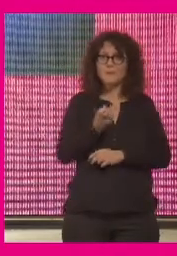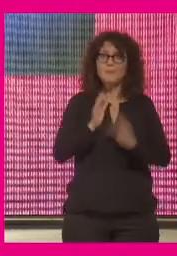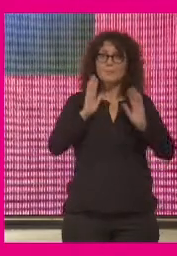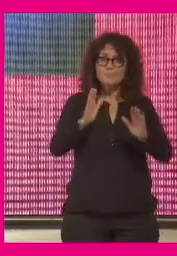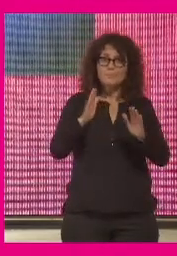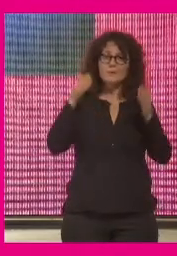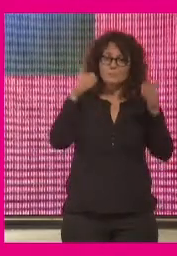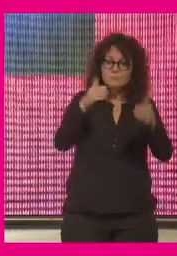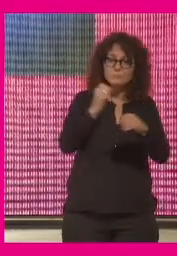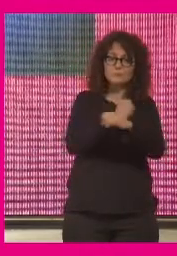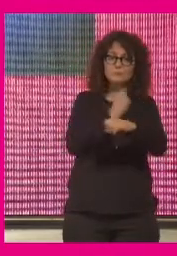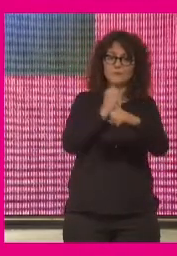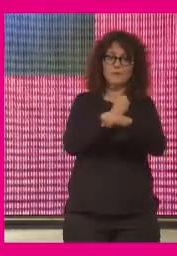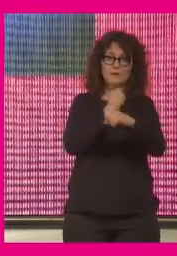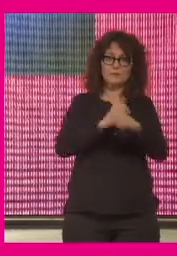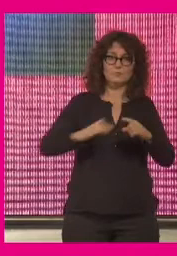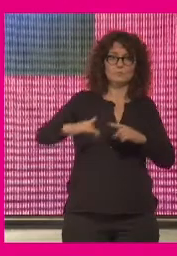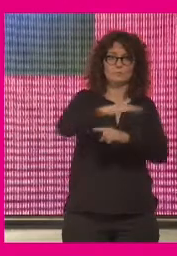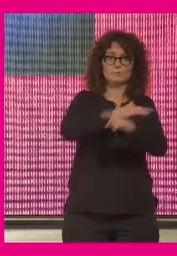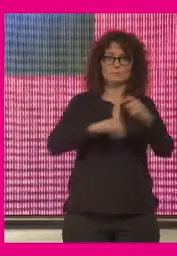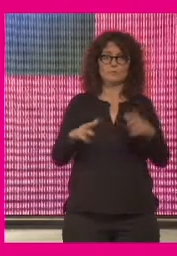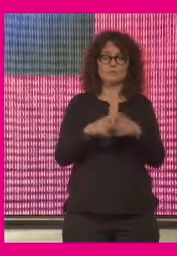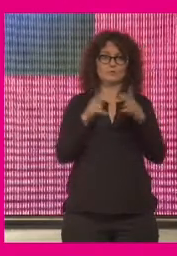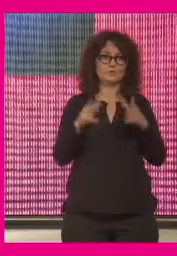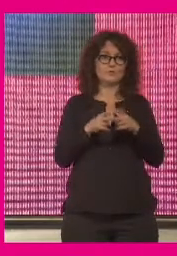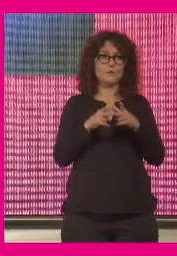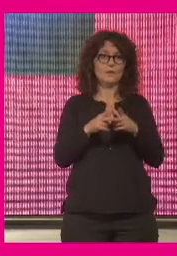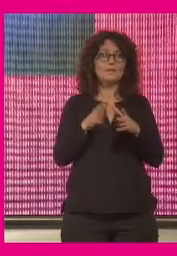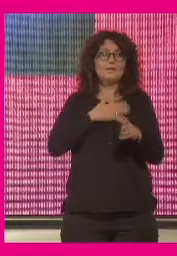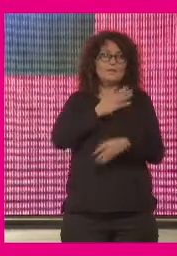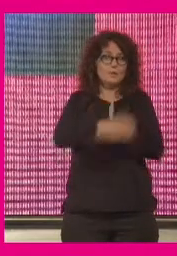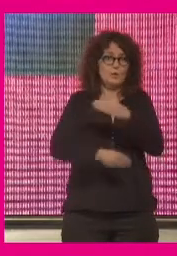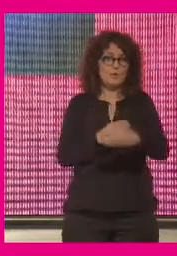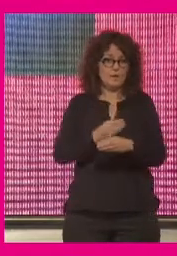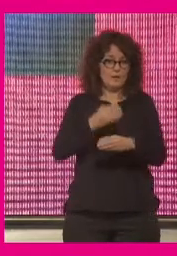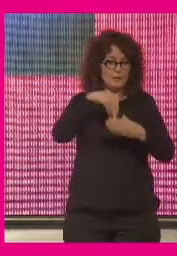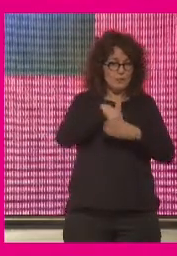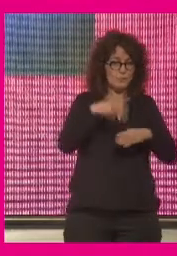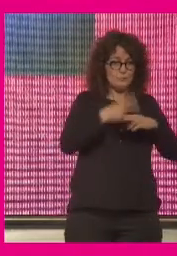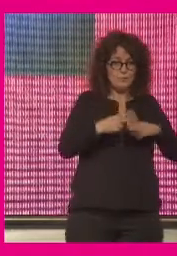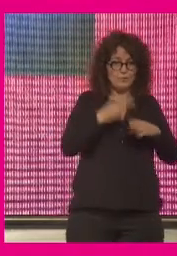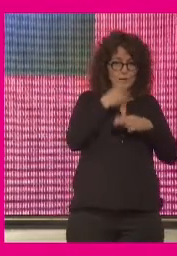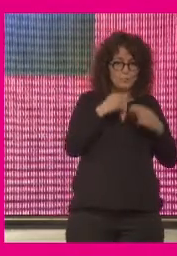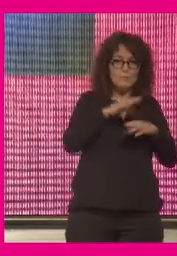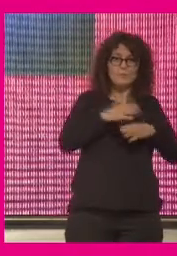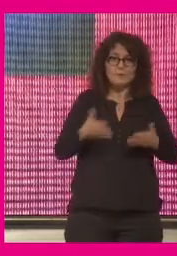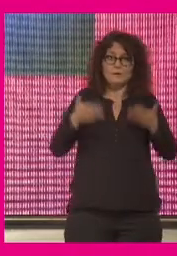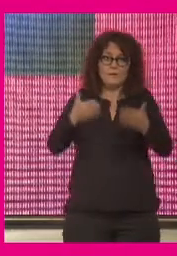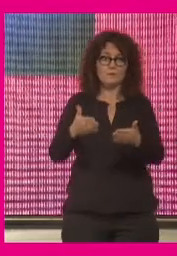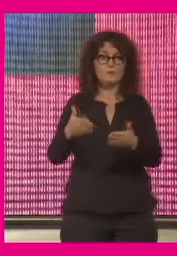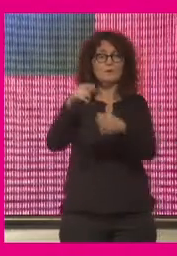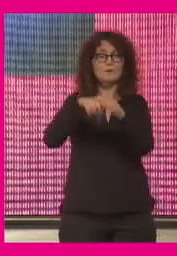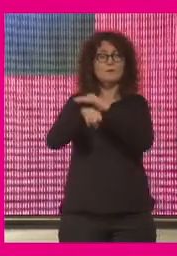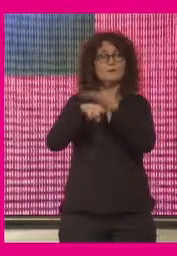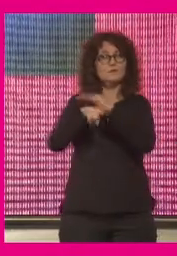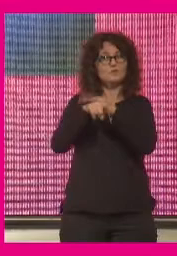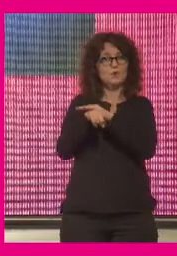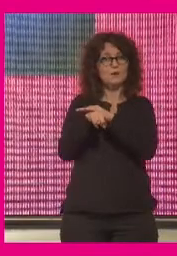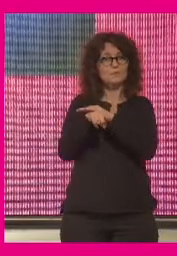que están trabajando en un entorno social de complejidad ¿qué se puede hacer desde una política pública para ayudar a gestionar todo esto